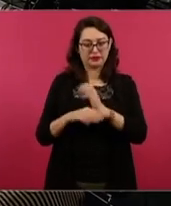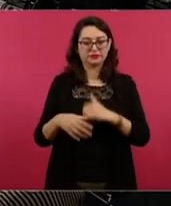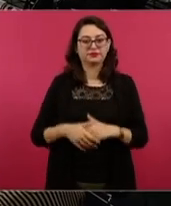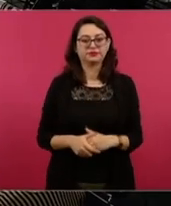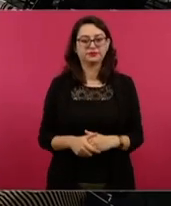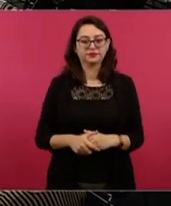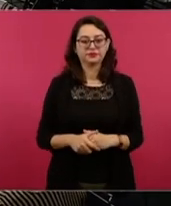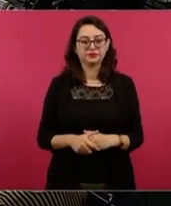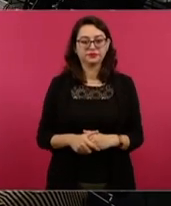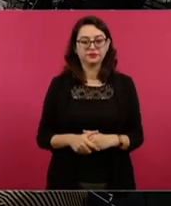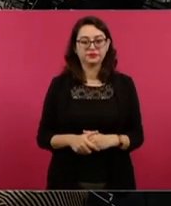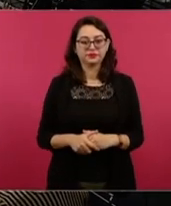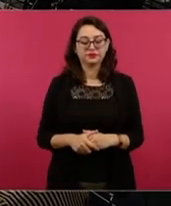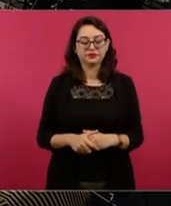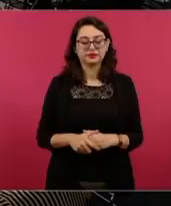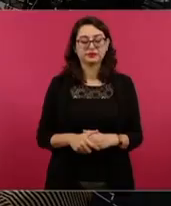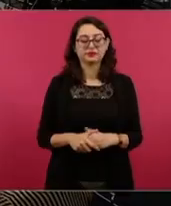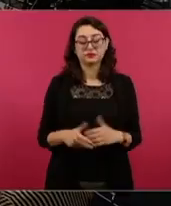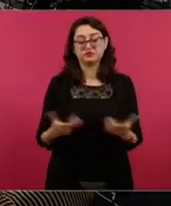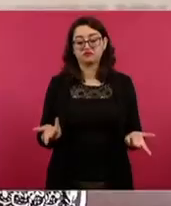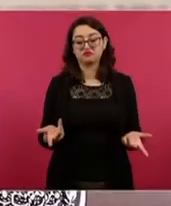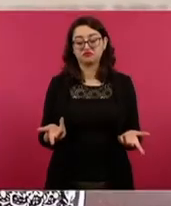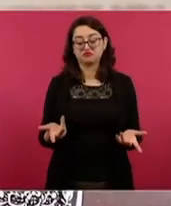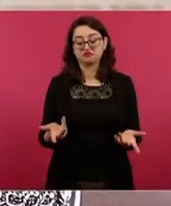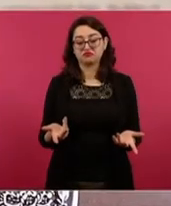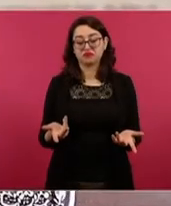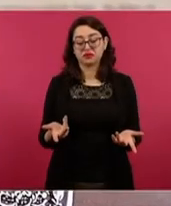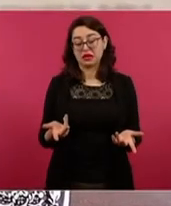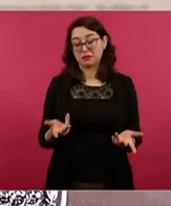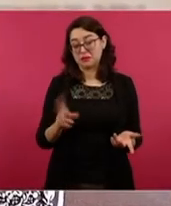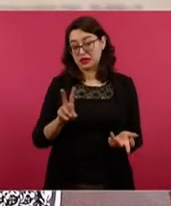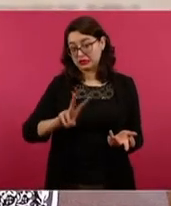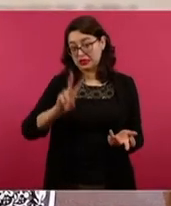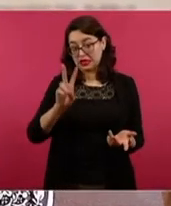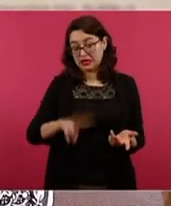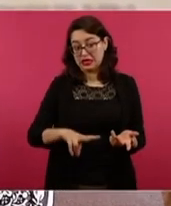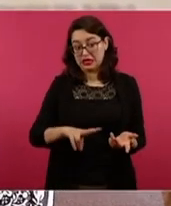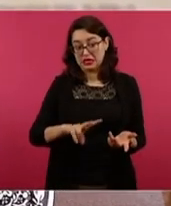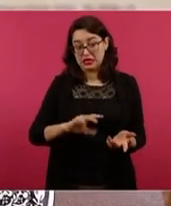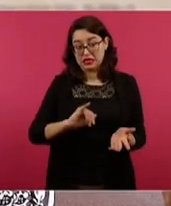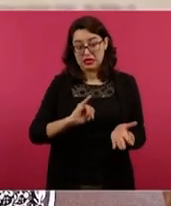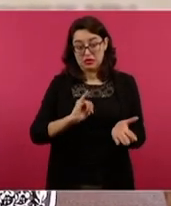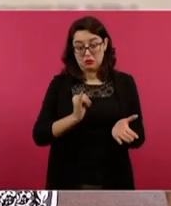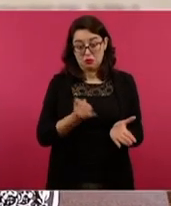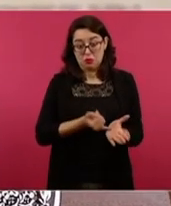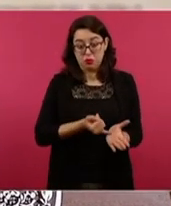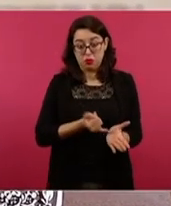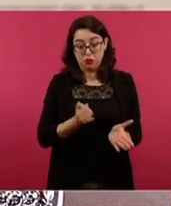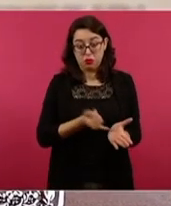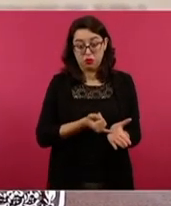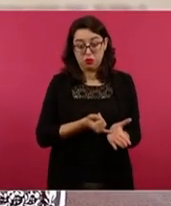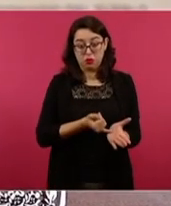Esto repercute mucho en favor de